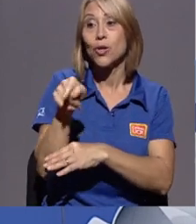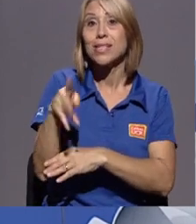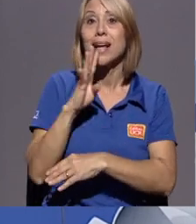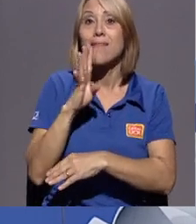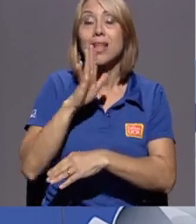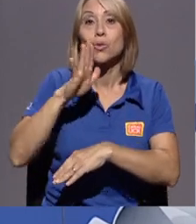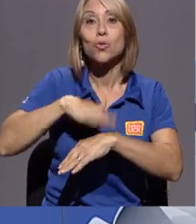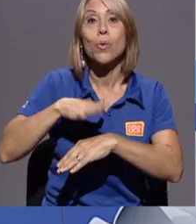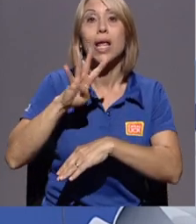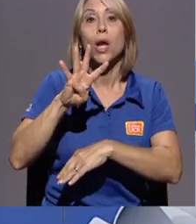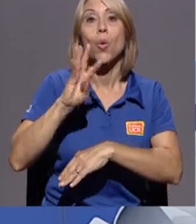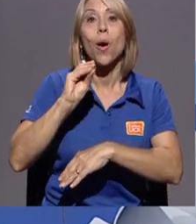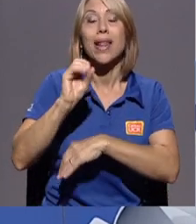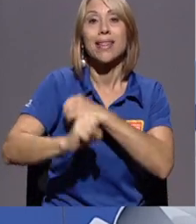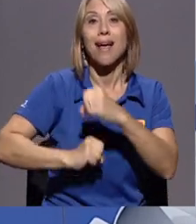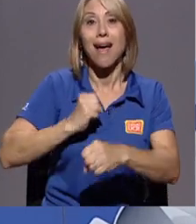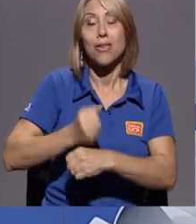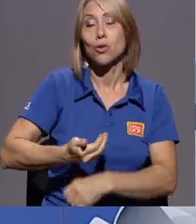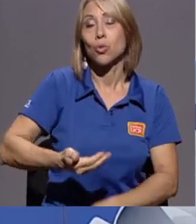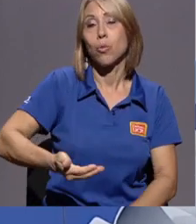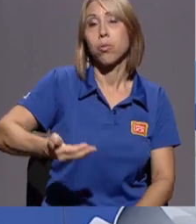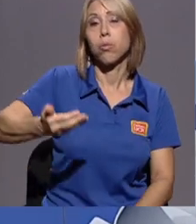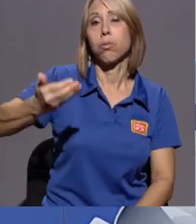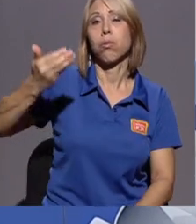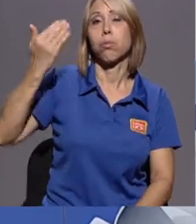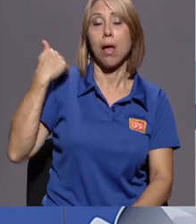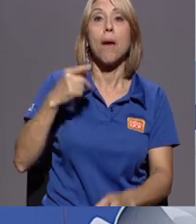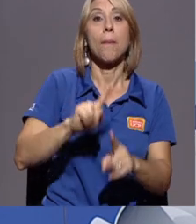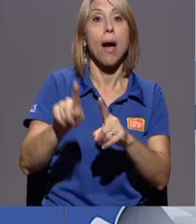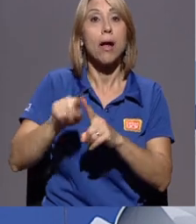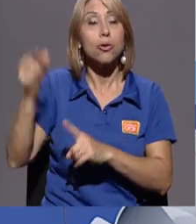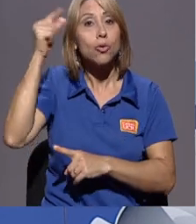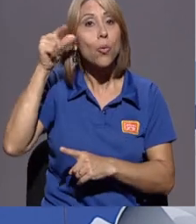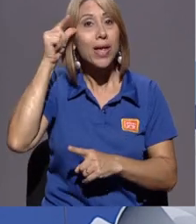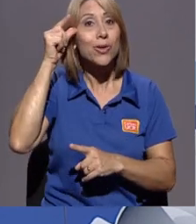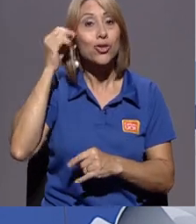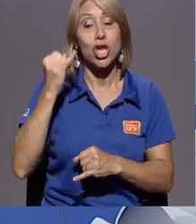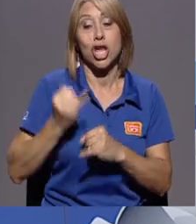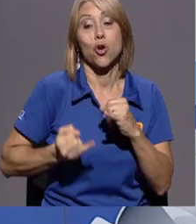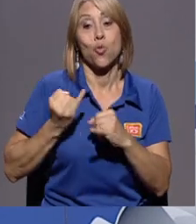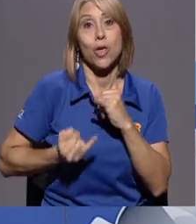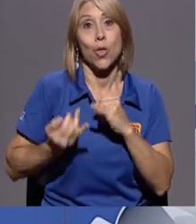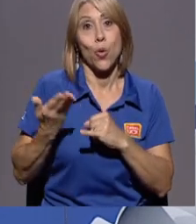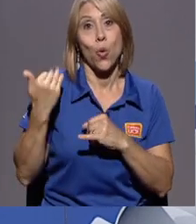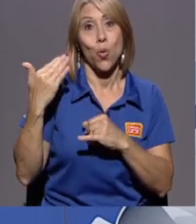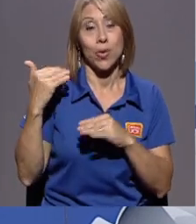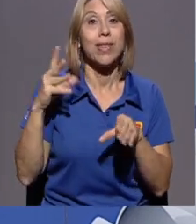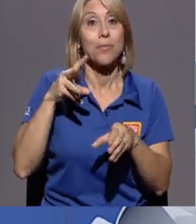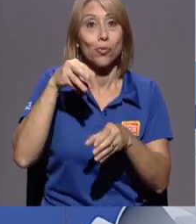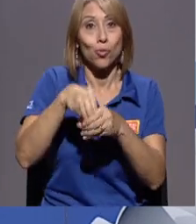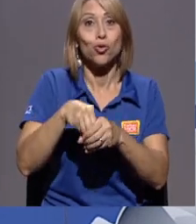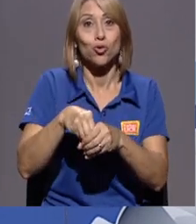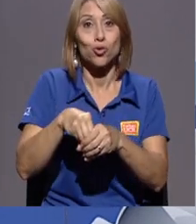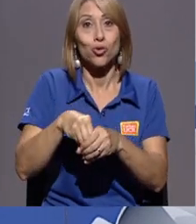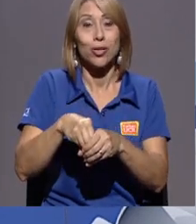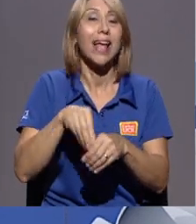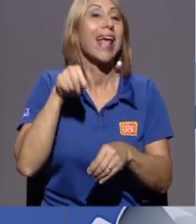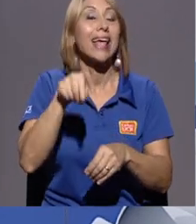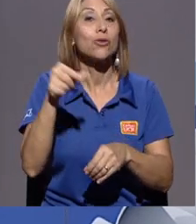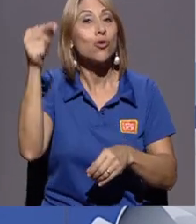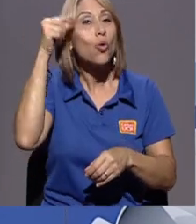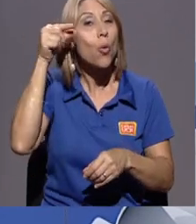años. Dentro de esos 40 años han habido varios gobiernos, incluidos los últimos gobiernos. Estos gobiernos tampoco,